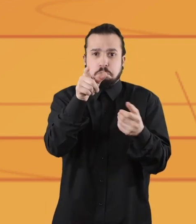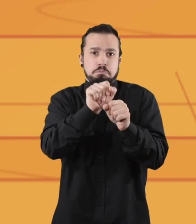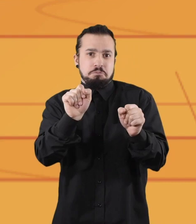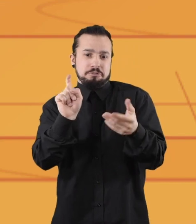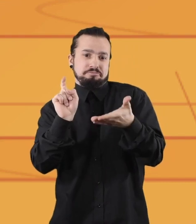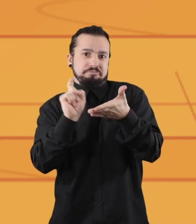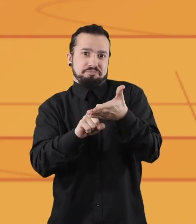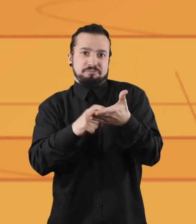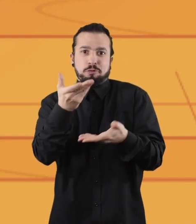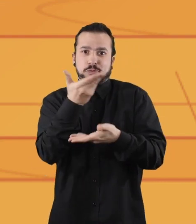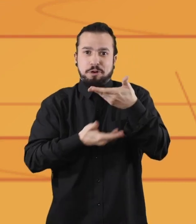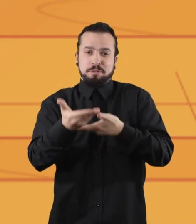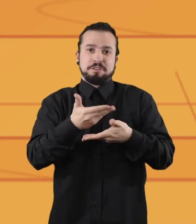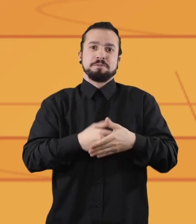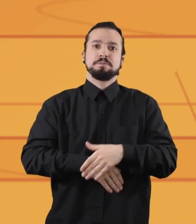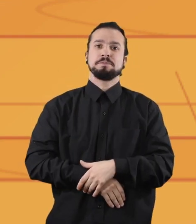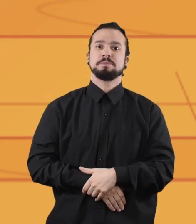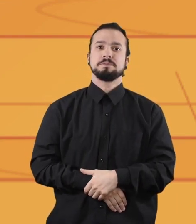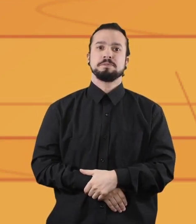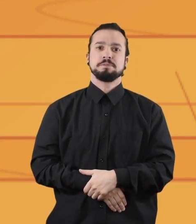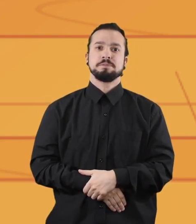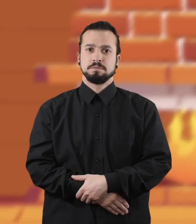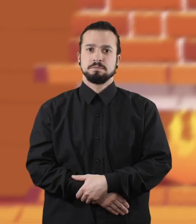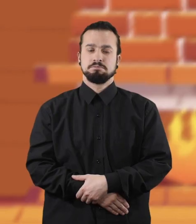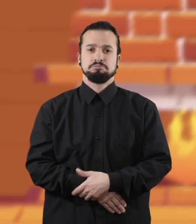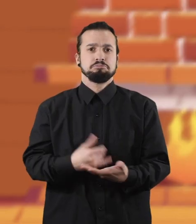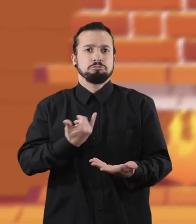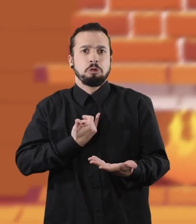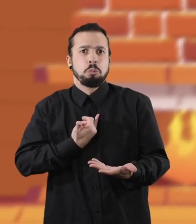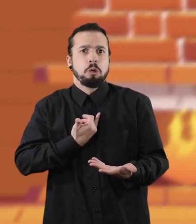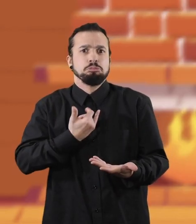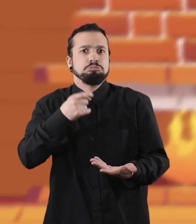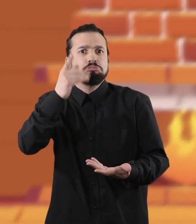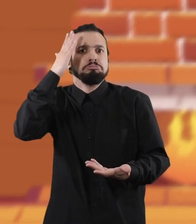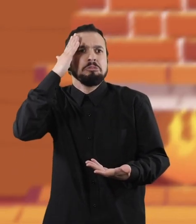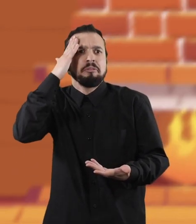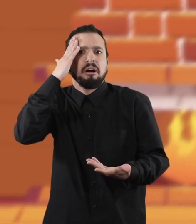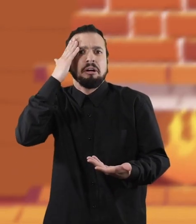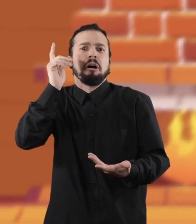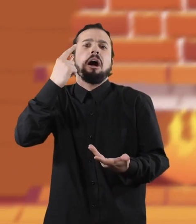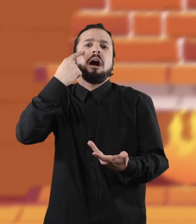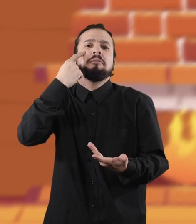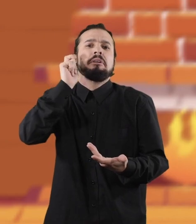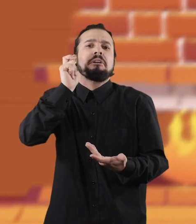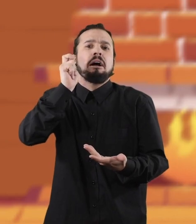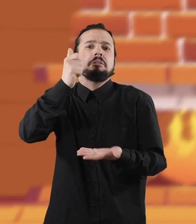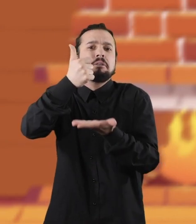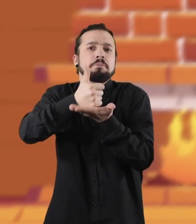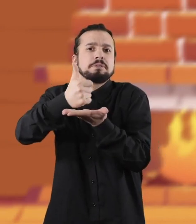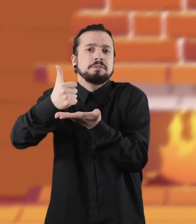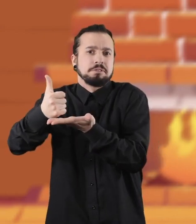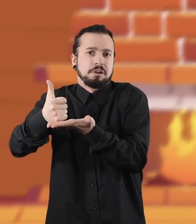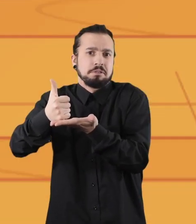página web, una foto, un video. ¿Cómo saber quiénes forman parte de la reunión?